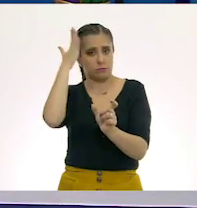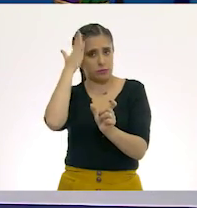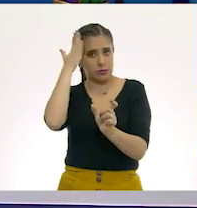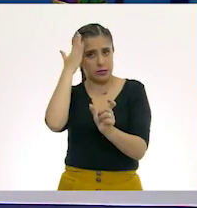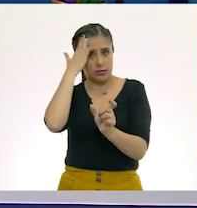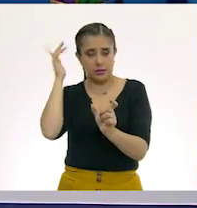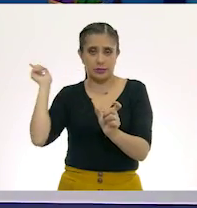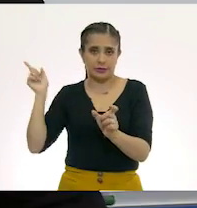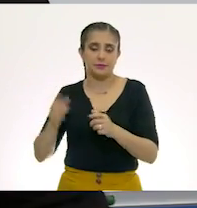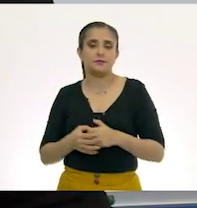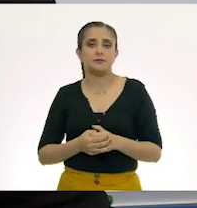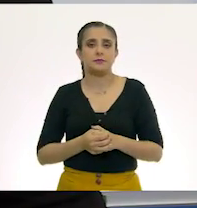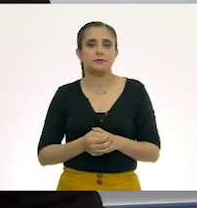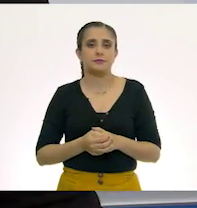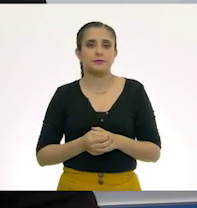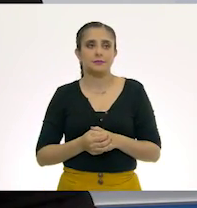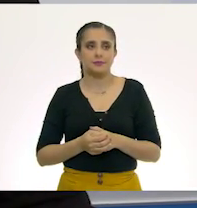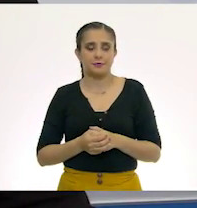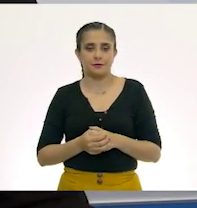Sí.